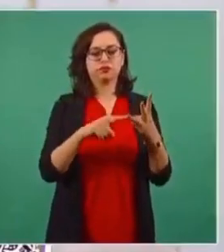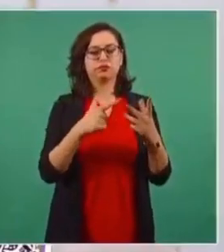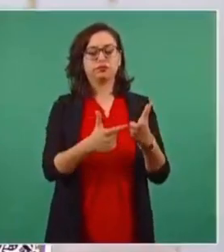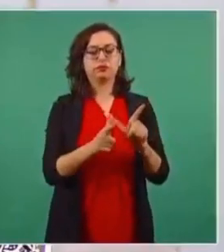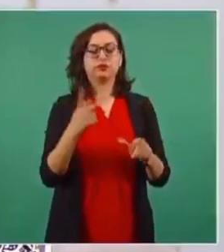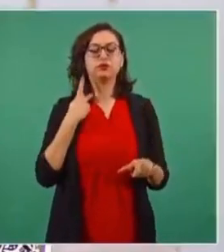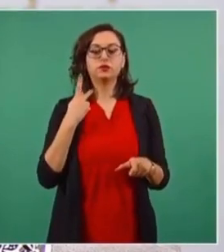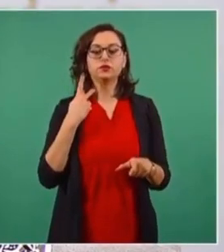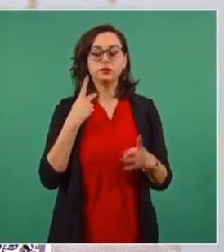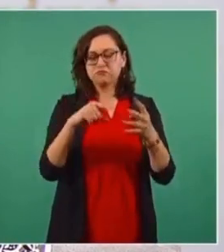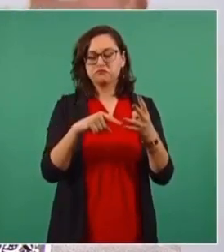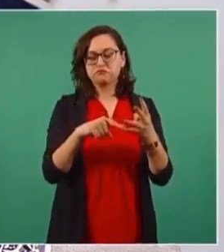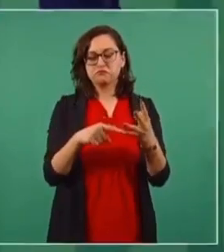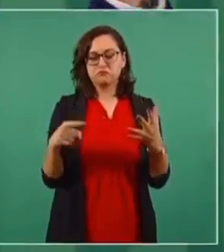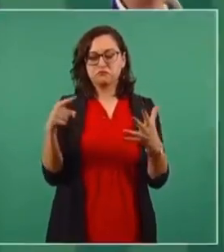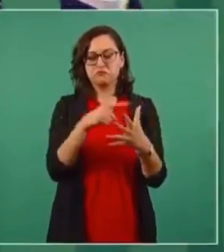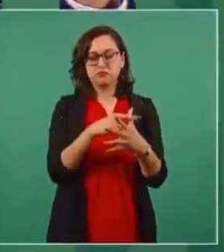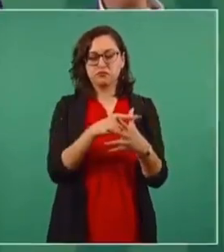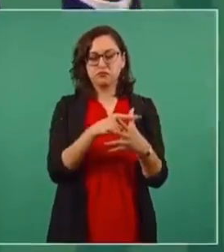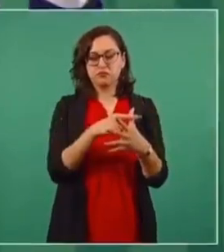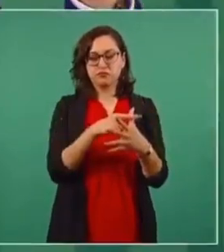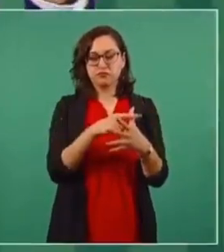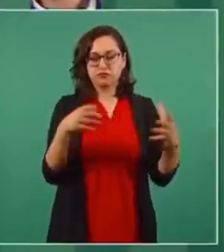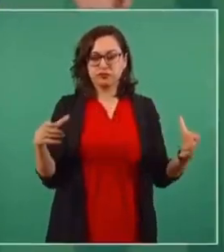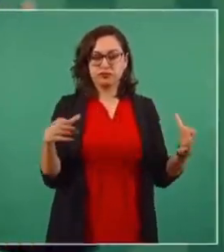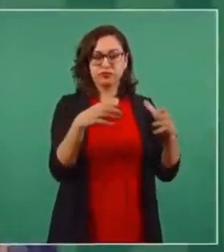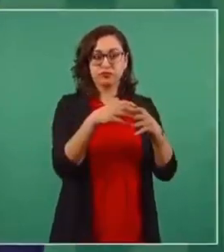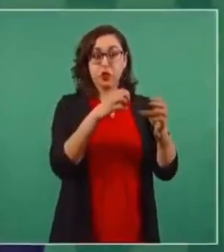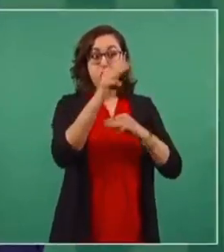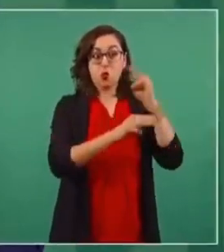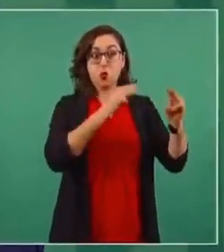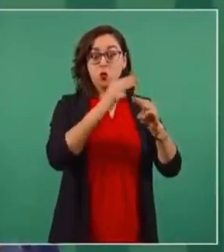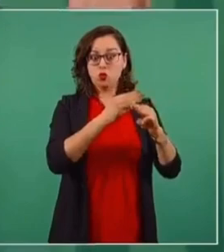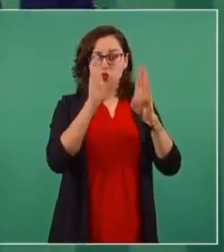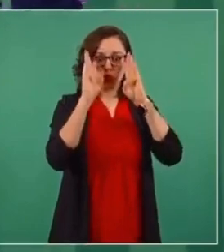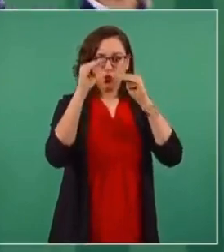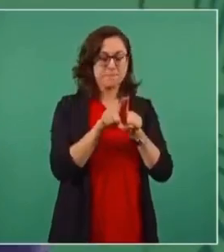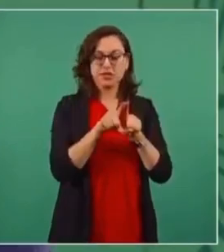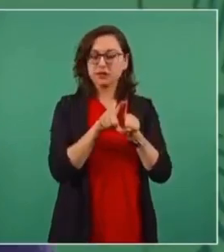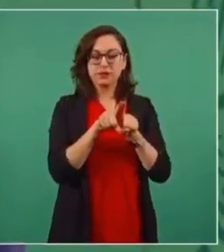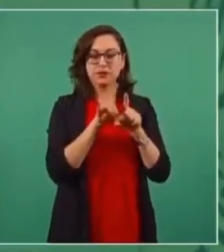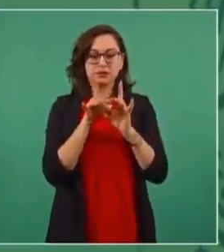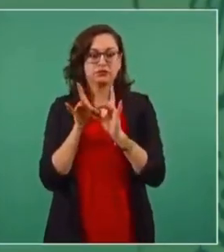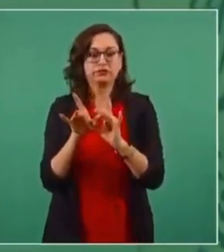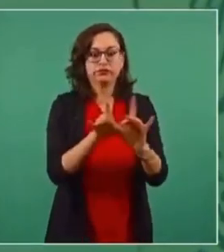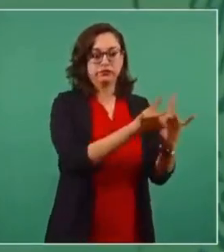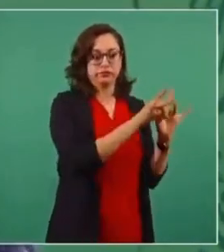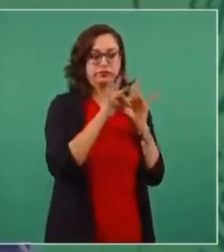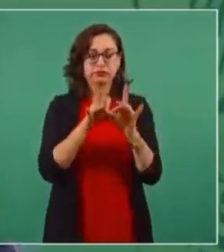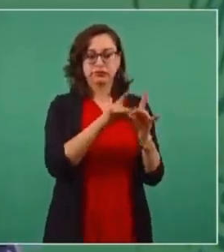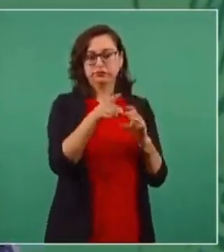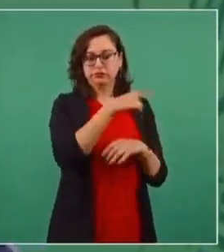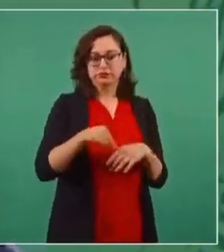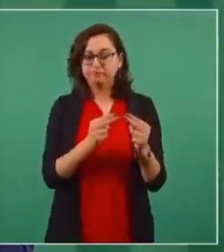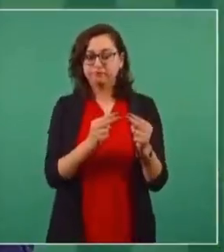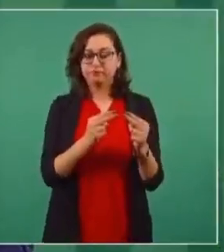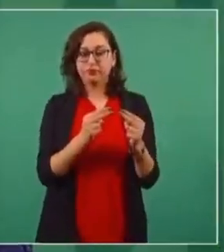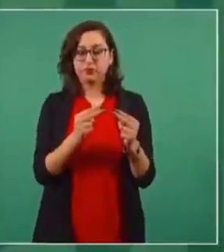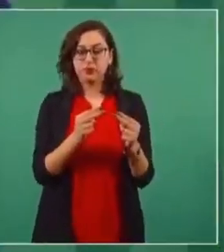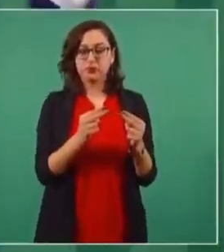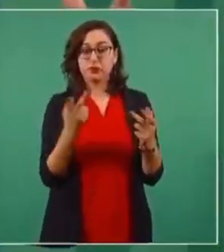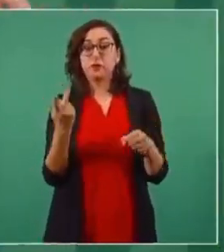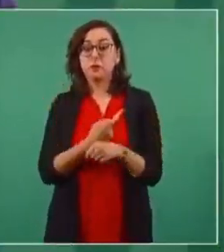políticos, intelectuales. La liga con el conservadurismo mundial, con la prensa mercantilista del mundo,